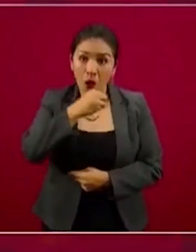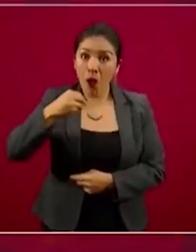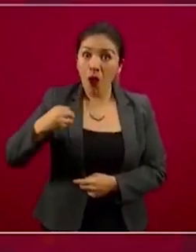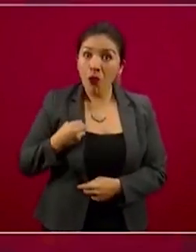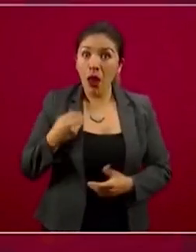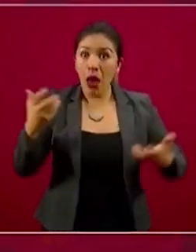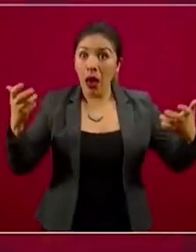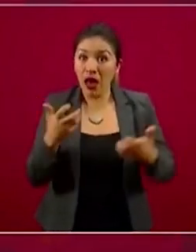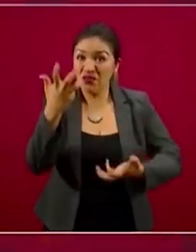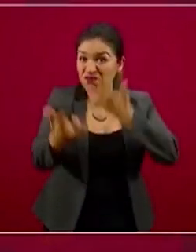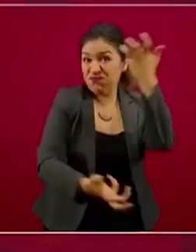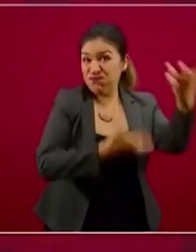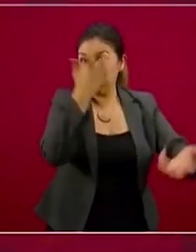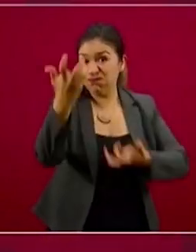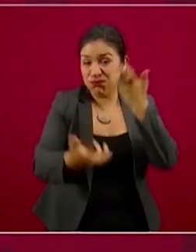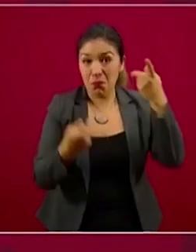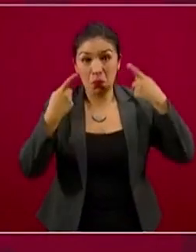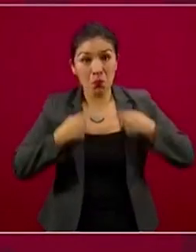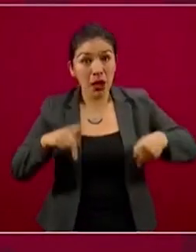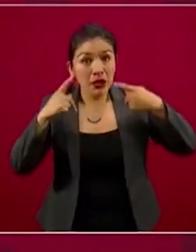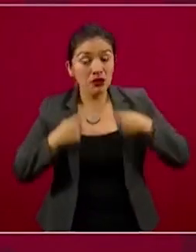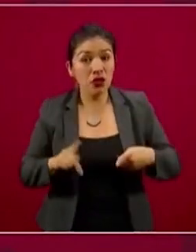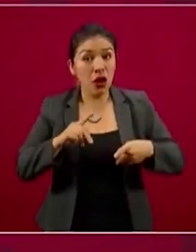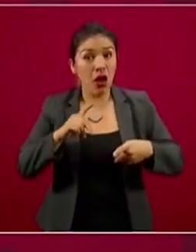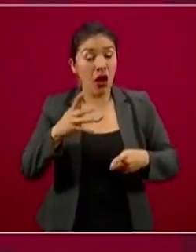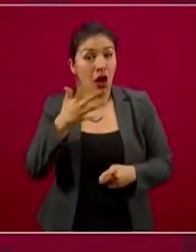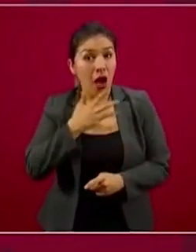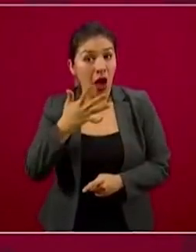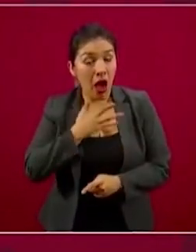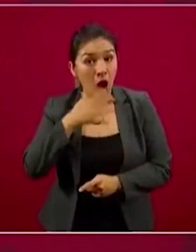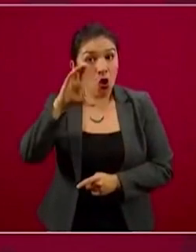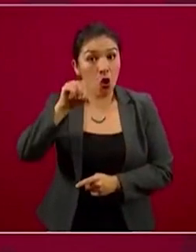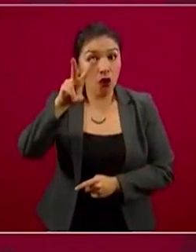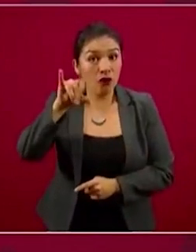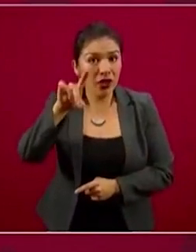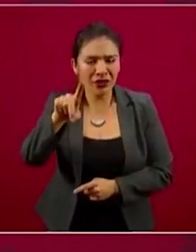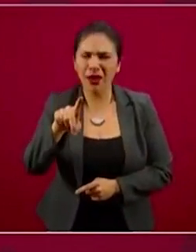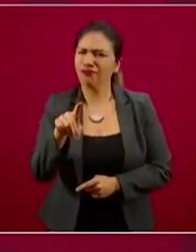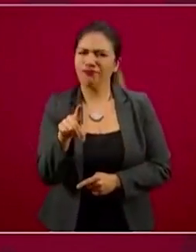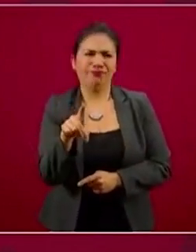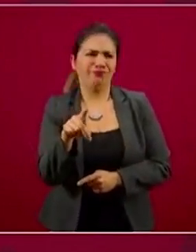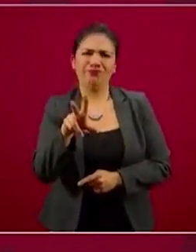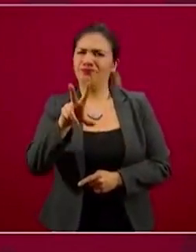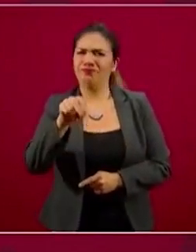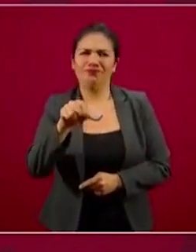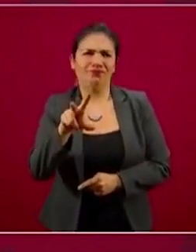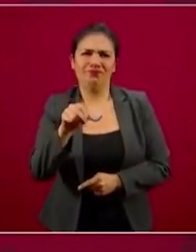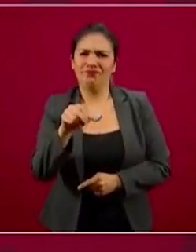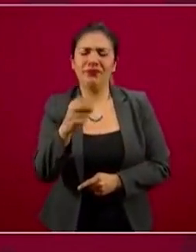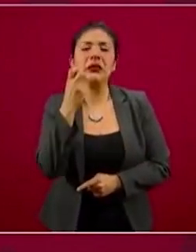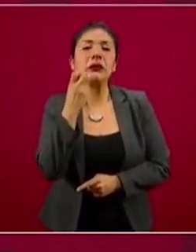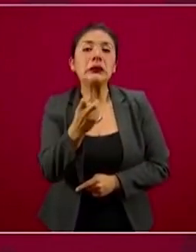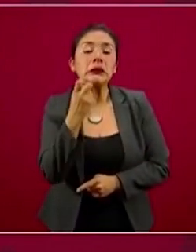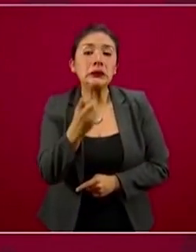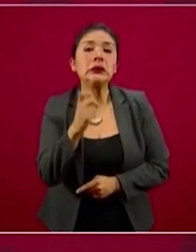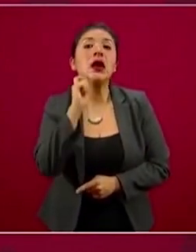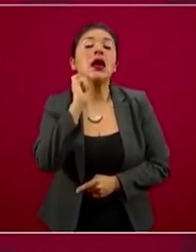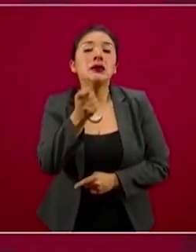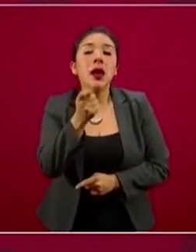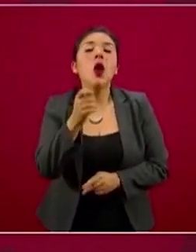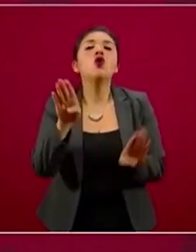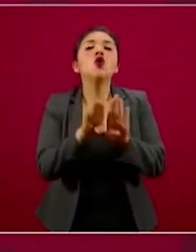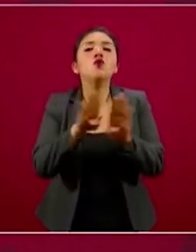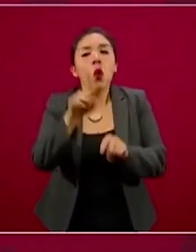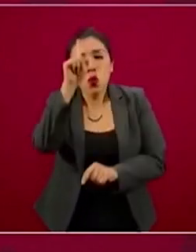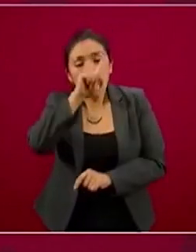hacer cremación de las personas que padecen COVID. No, no es el caso, es preferente en términos de